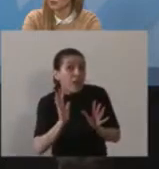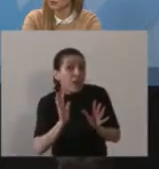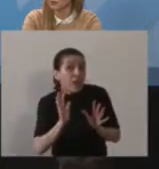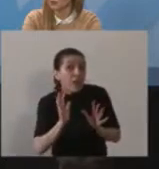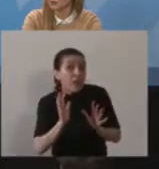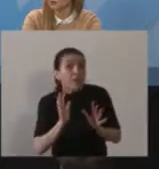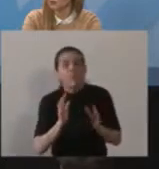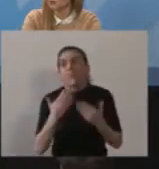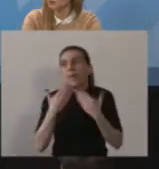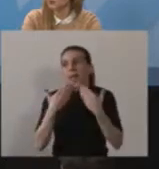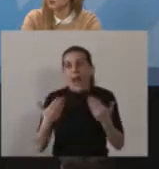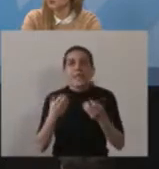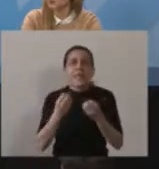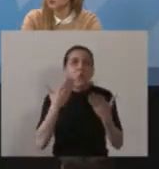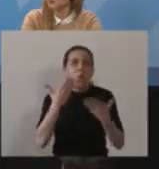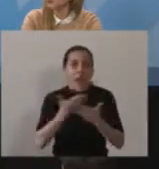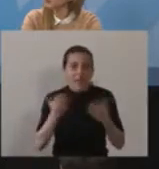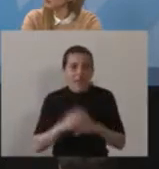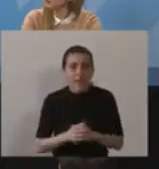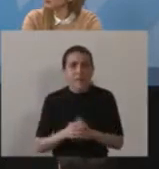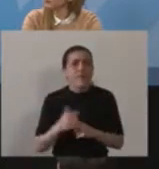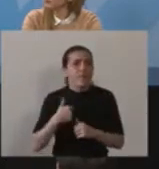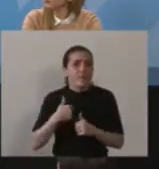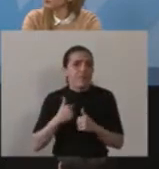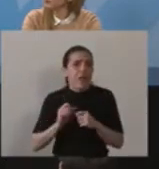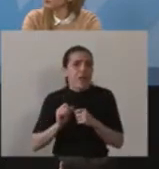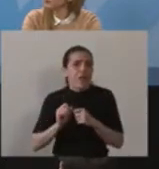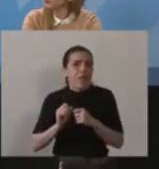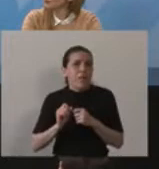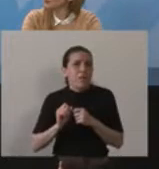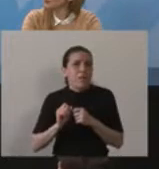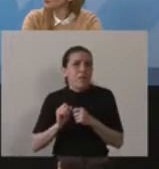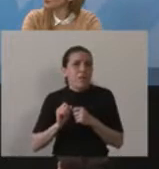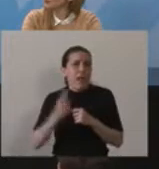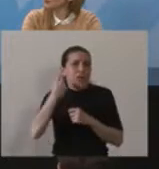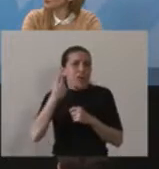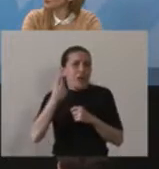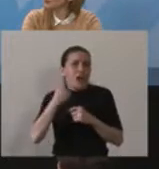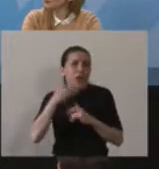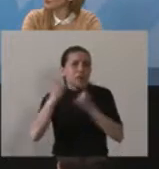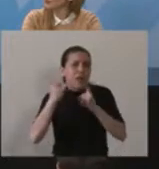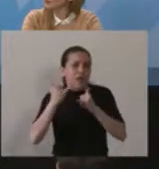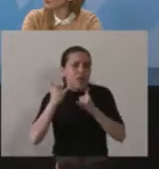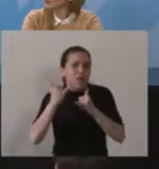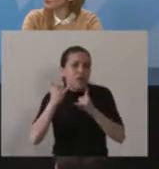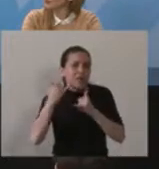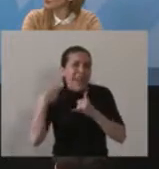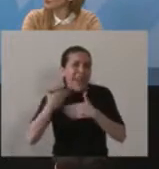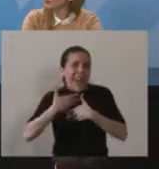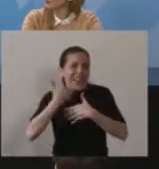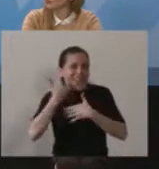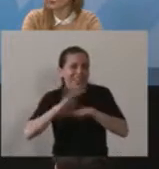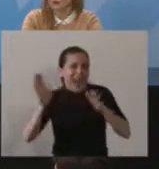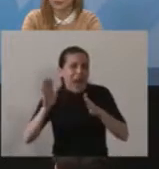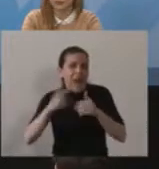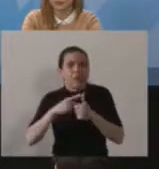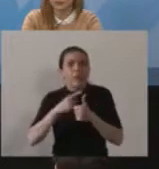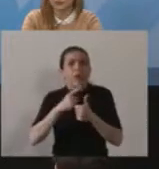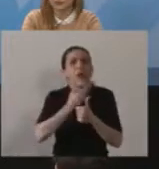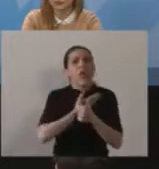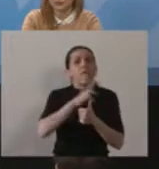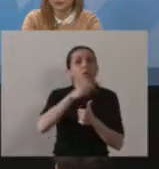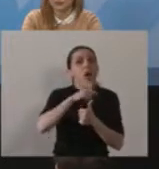Gracias, buenas tardes. Creo que los principales elementos ya han sido enunciados, está aquí presente Sergio Afronti,